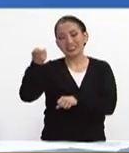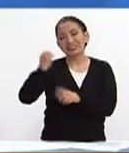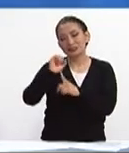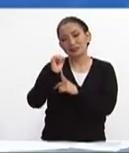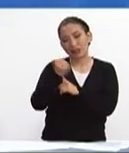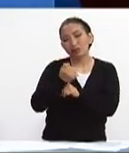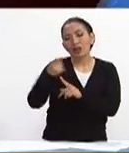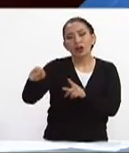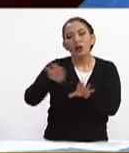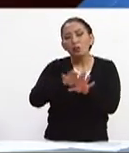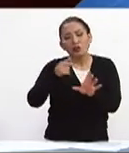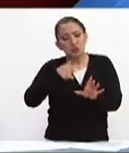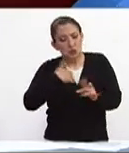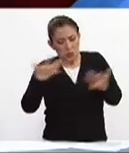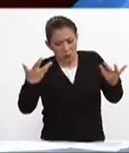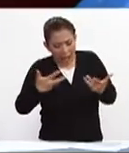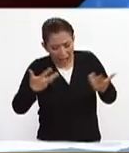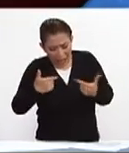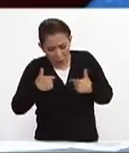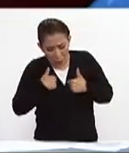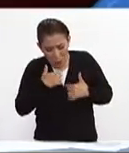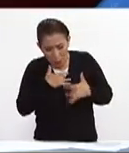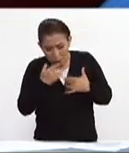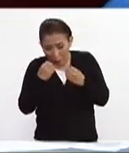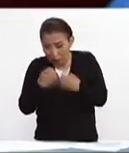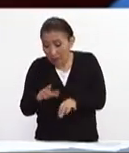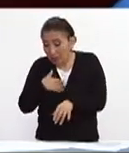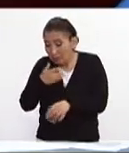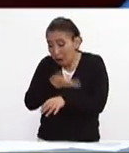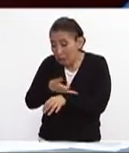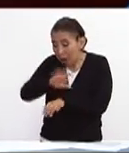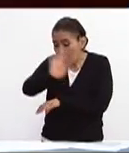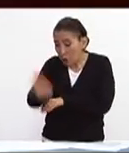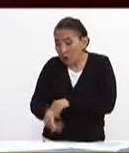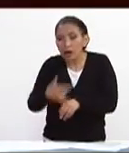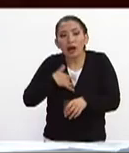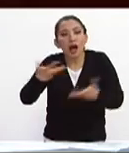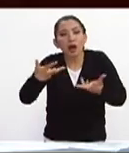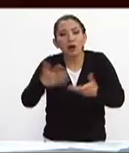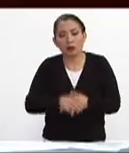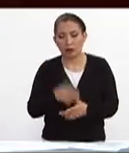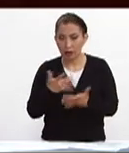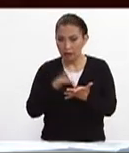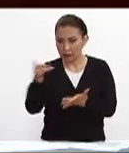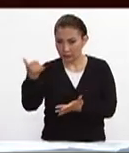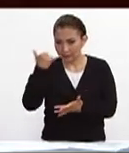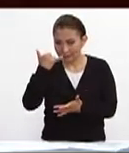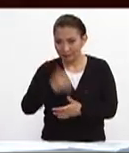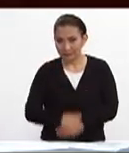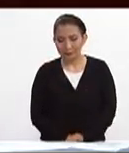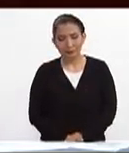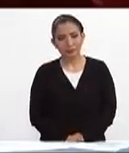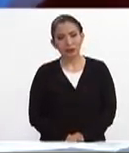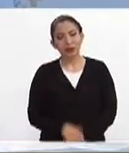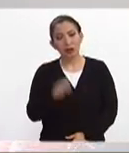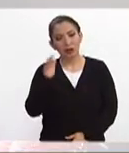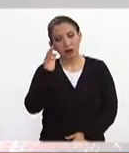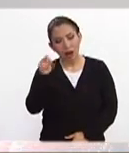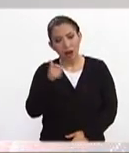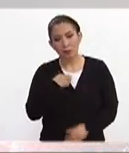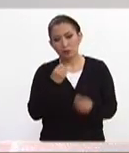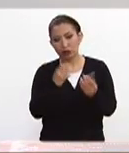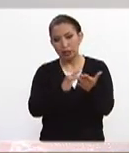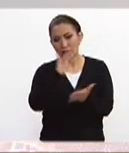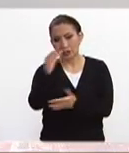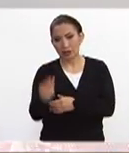cómo enfrentar una pérdida Carlos muy buenos días muchísimas gracias por tomar esta llamada qué tal al contrario